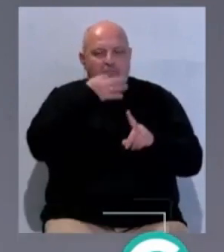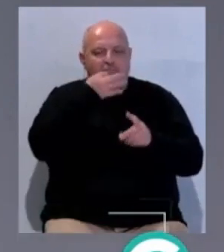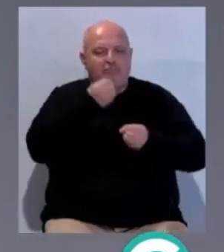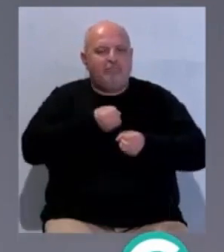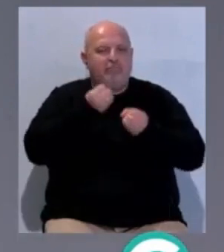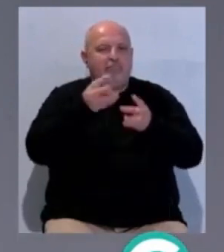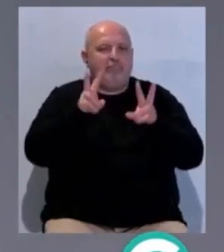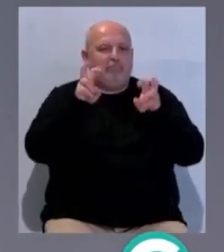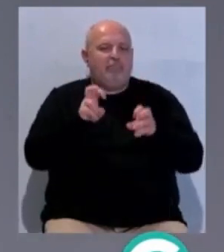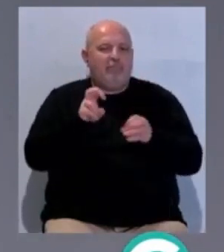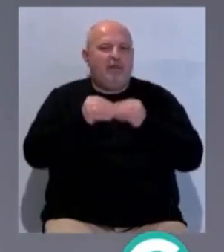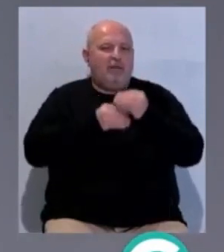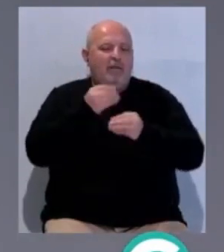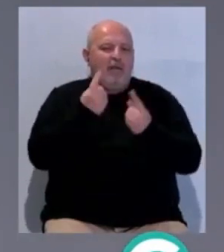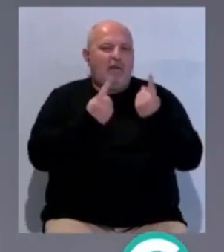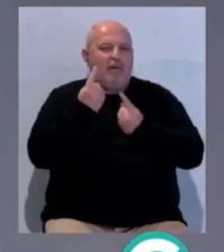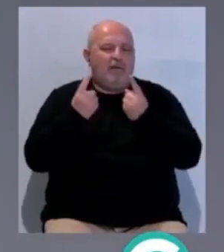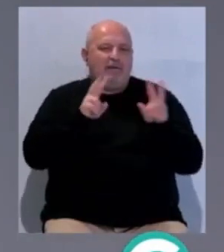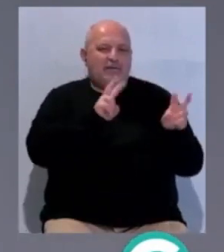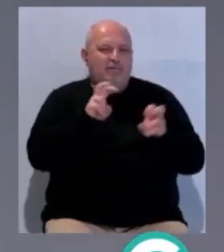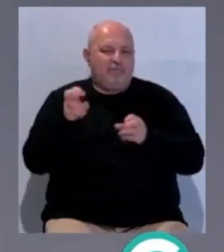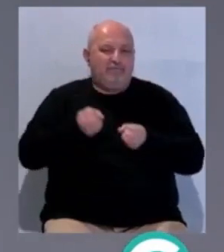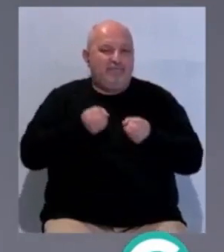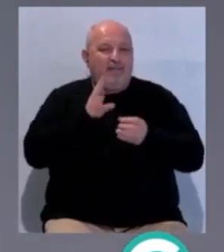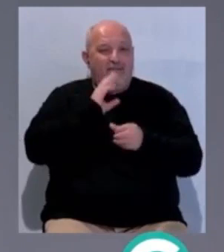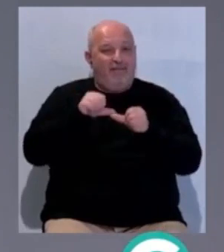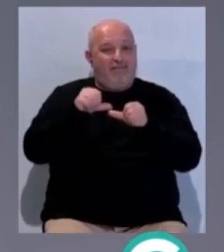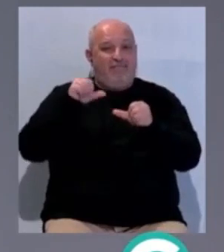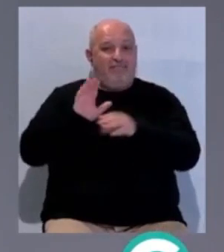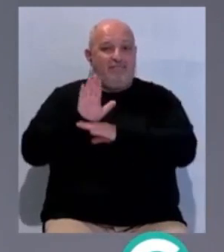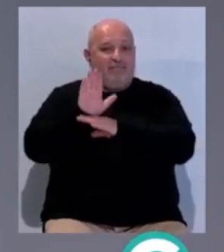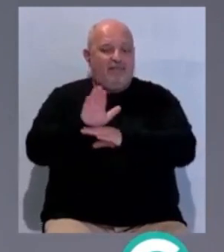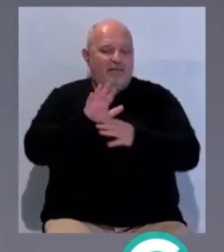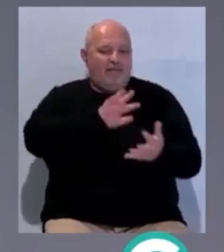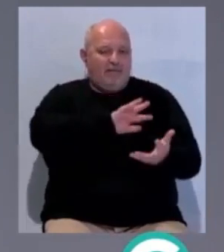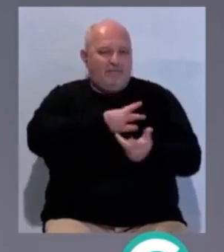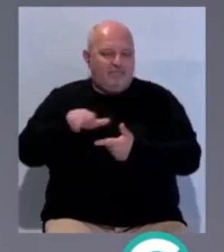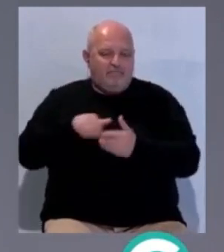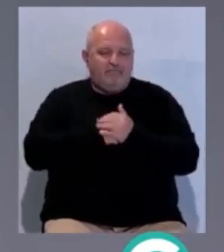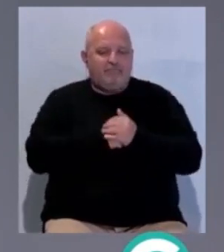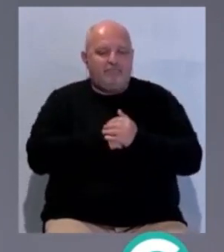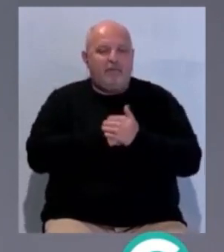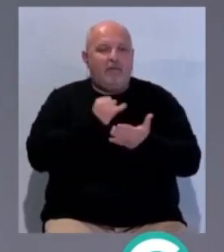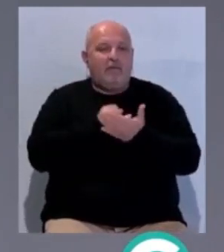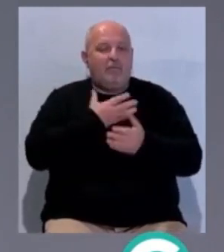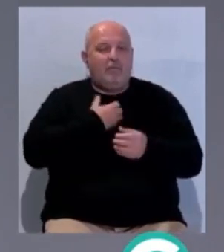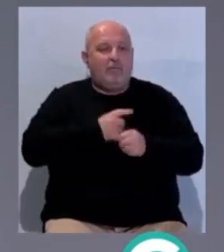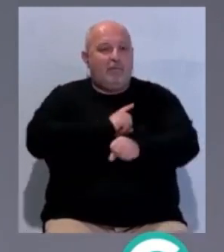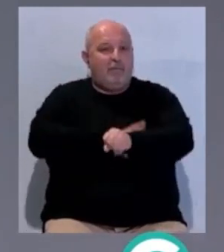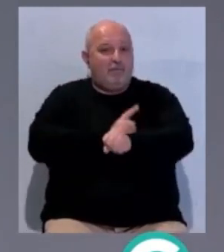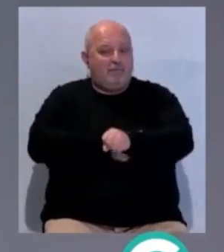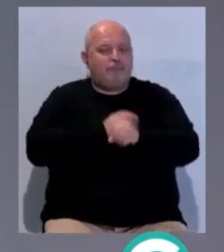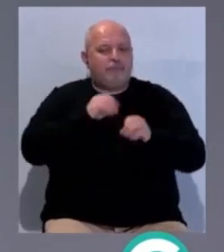arrancamos y desarrollamos algunos de los titulares que le hemos ofrecido en nuestra portada informativa. El Instituto Municipal de